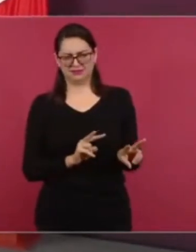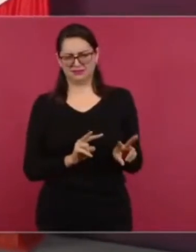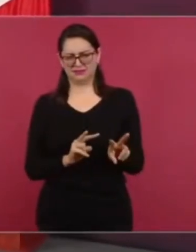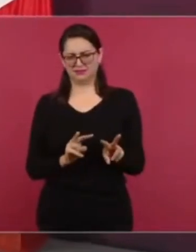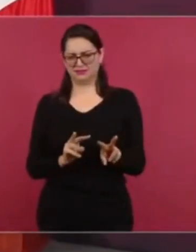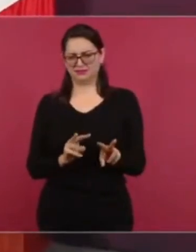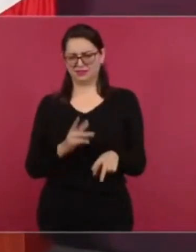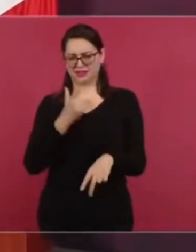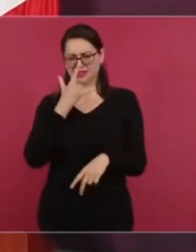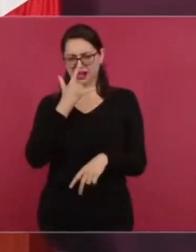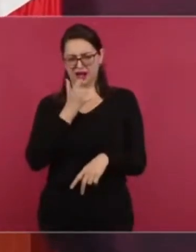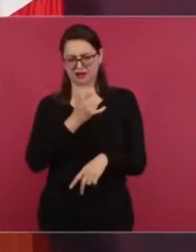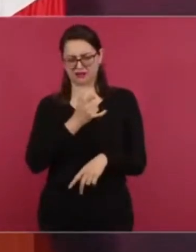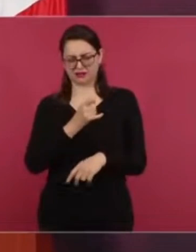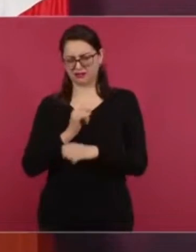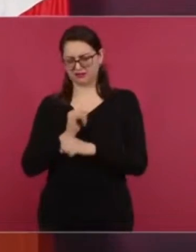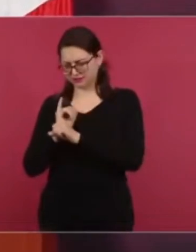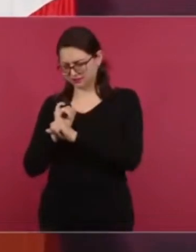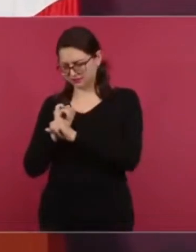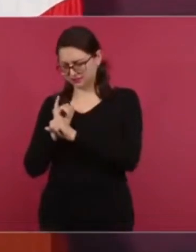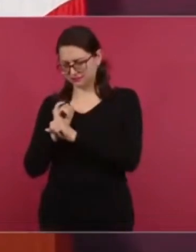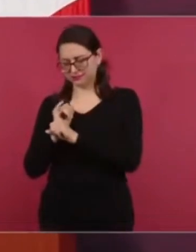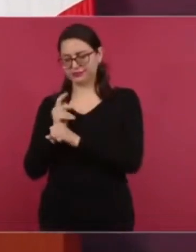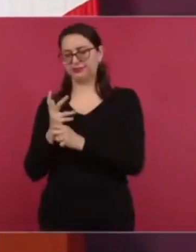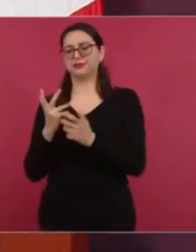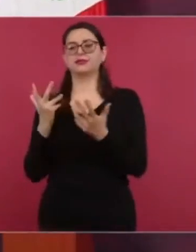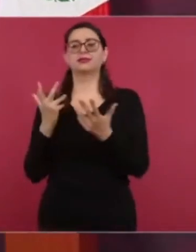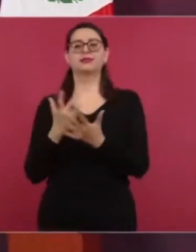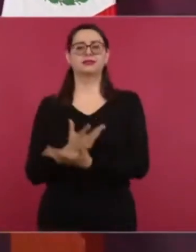¿cómo es? Véanlo en el tiempo.